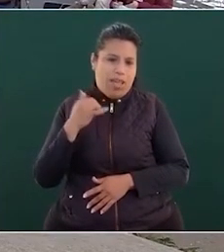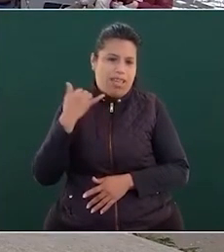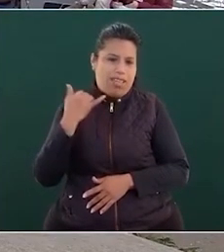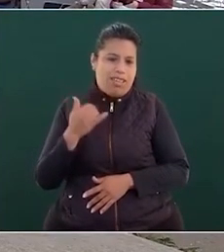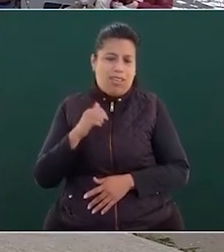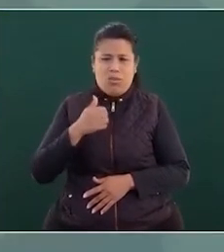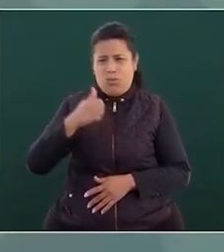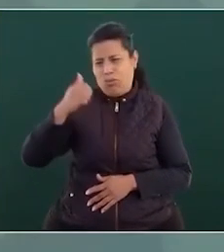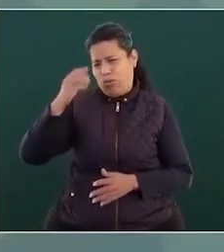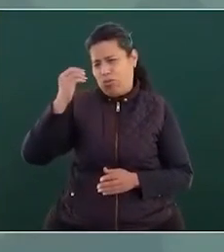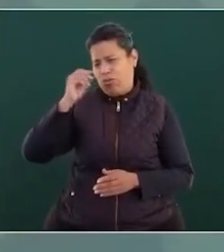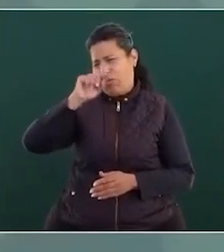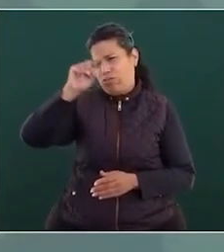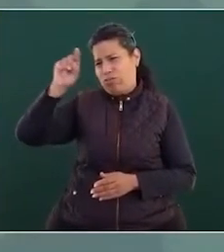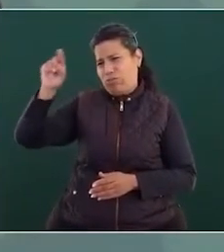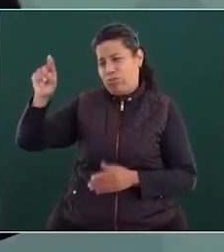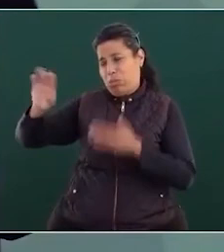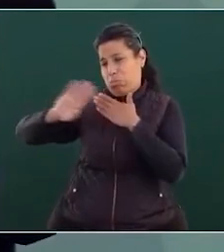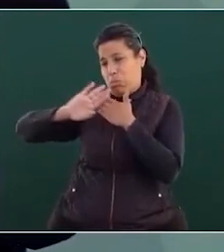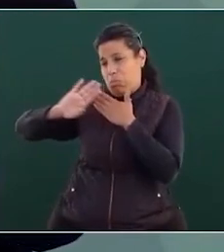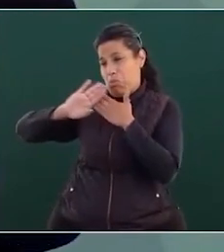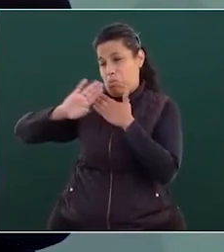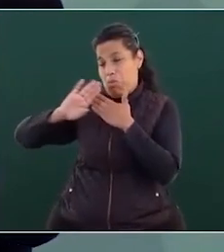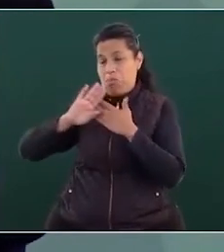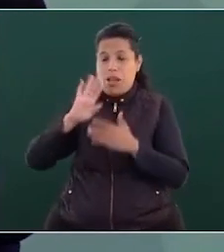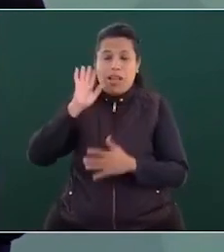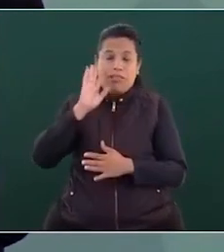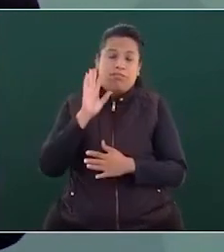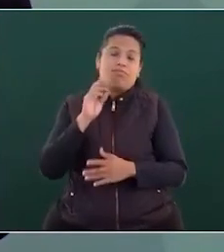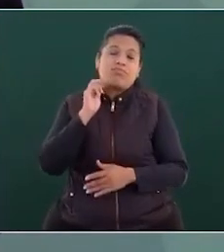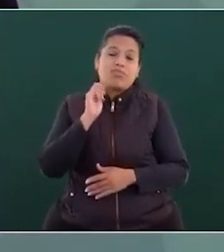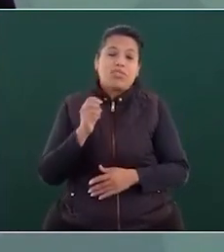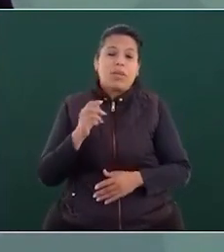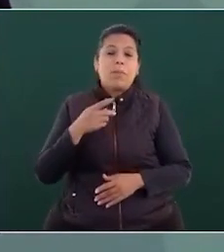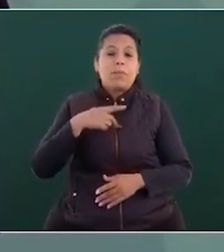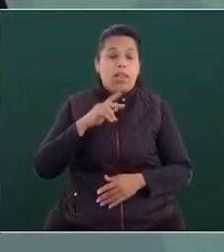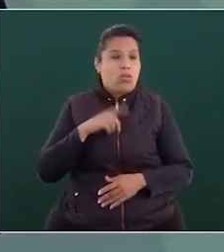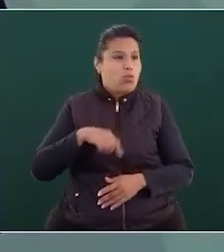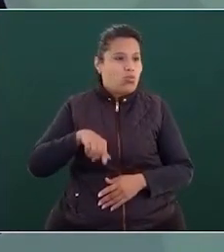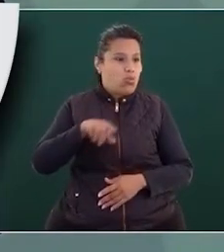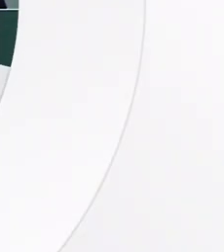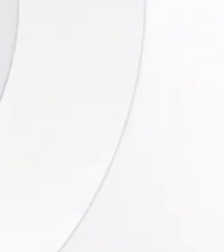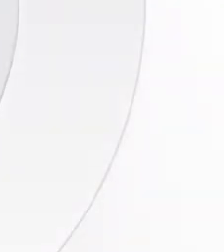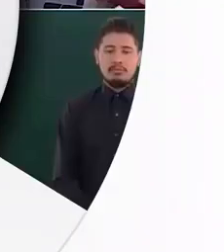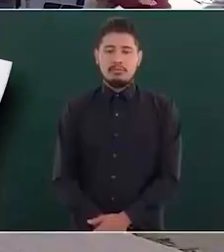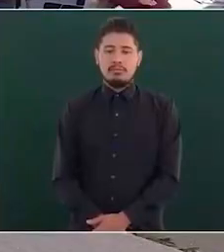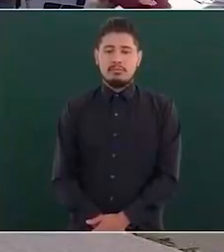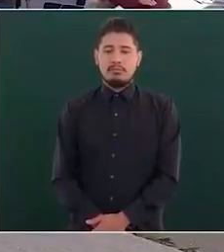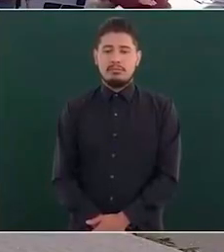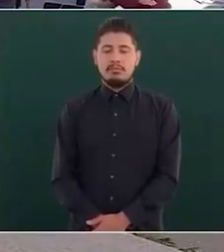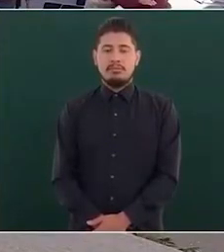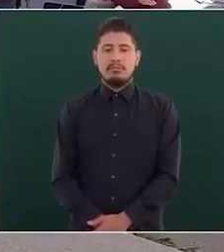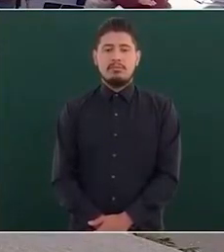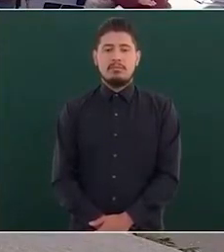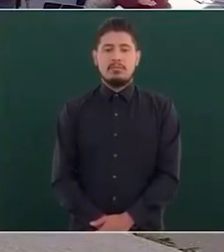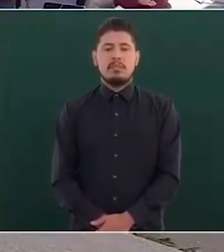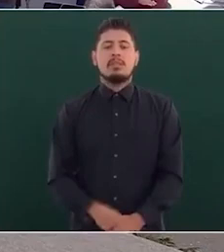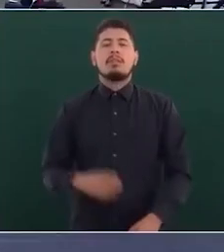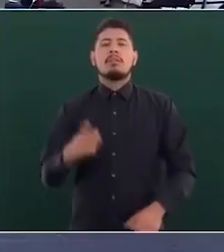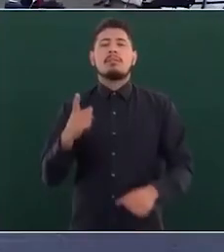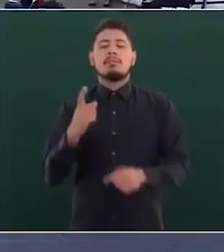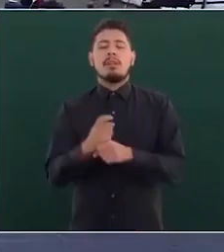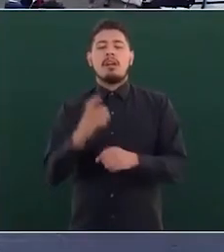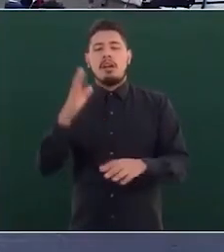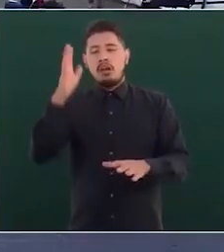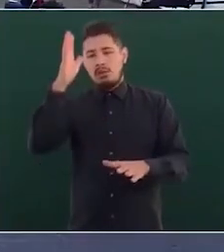etcétera etcétera etcétera toda la gente está contenta pues la principal diferencia entre